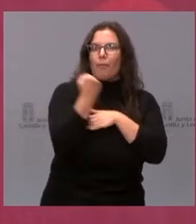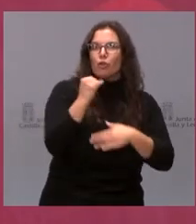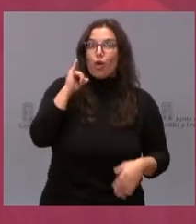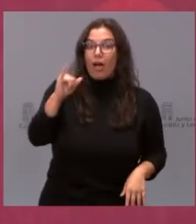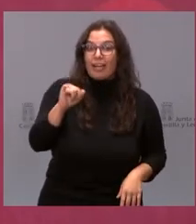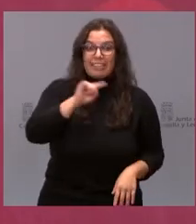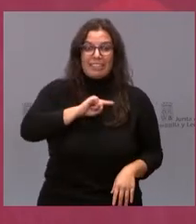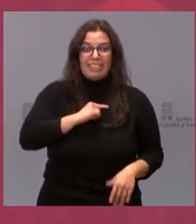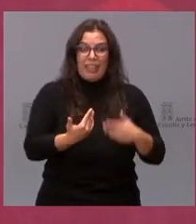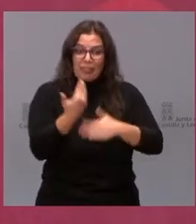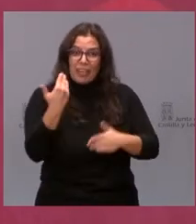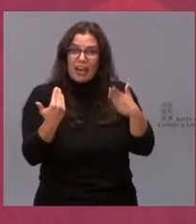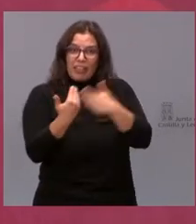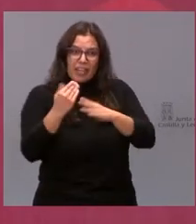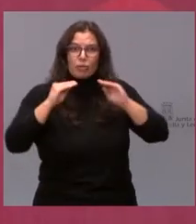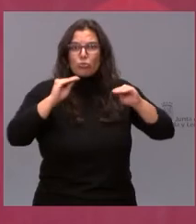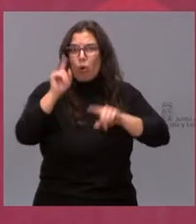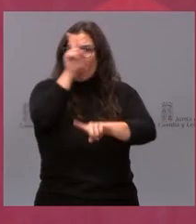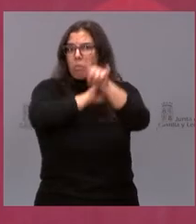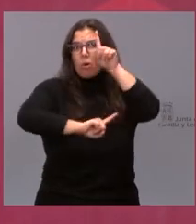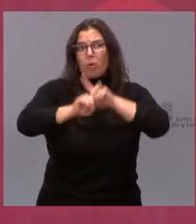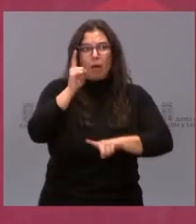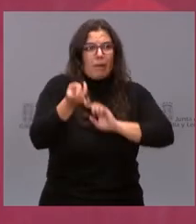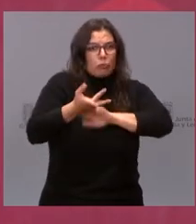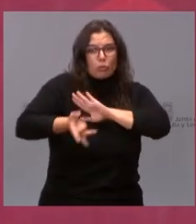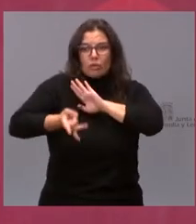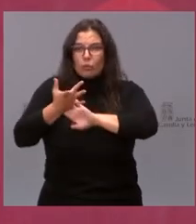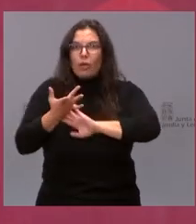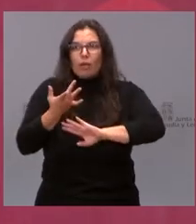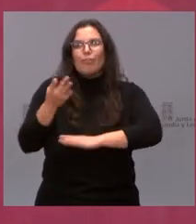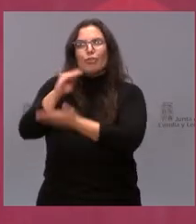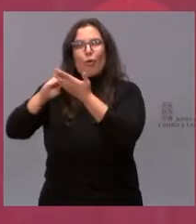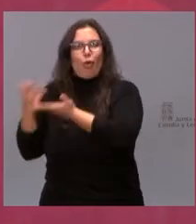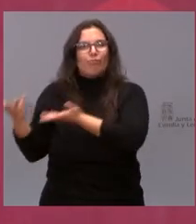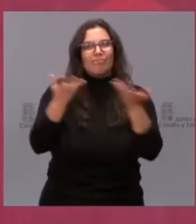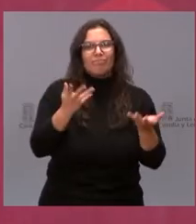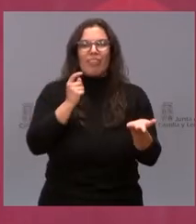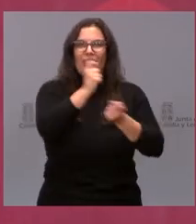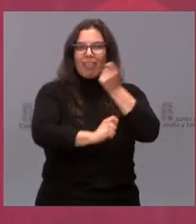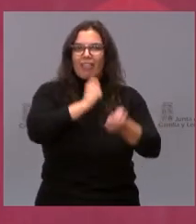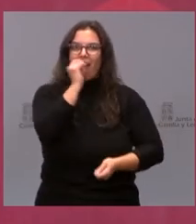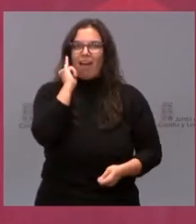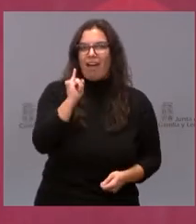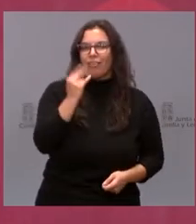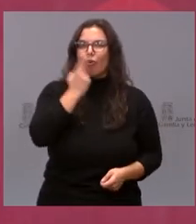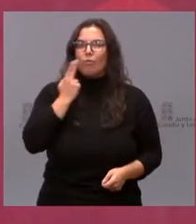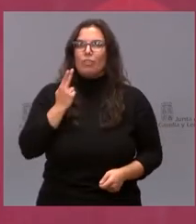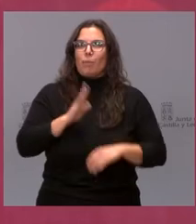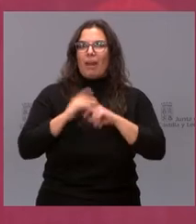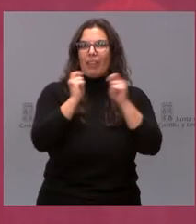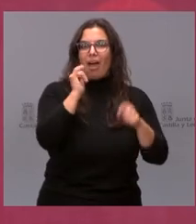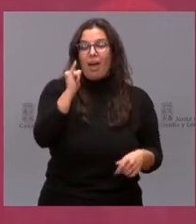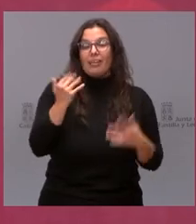que en su día a día, en todos esos pequeños problemas que les van surgiendo, hay una solución y tenemos una solución y estamos comprometidos con ellos.